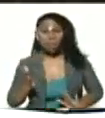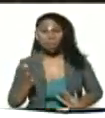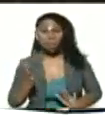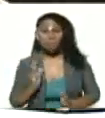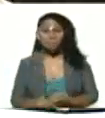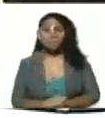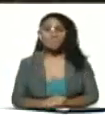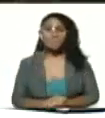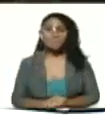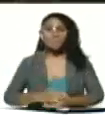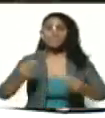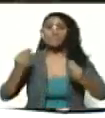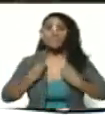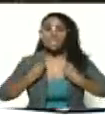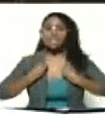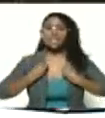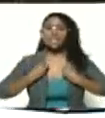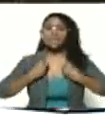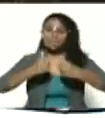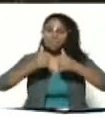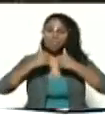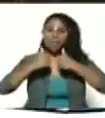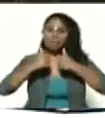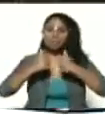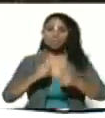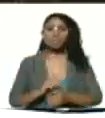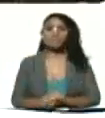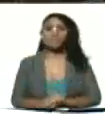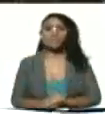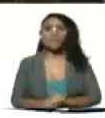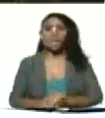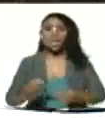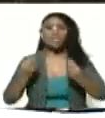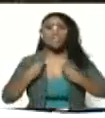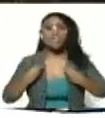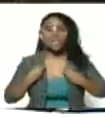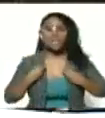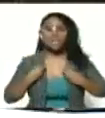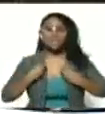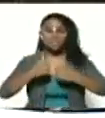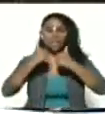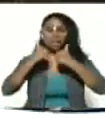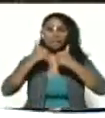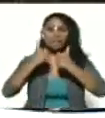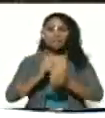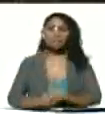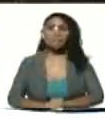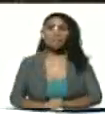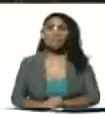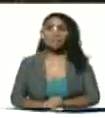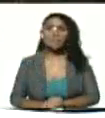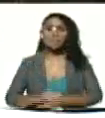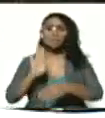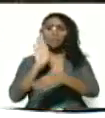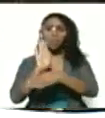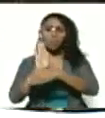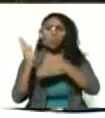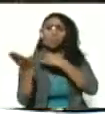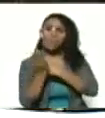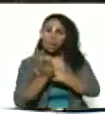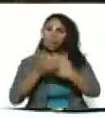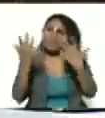vivir viviendo el vivir viviendo cuidarse chica